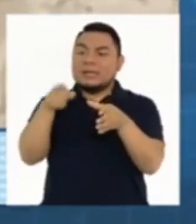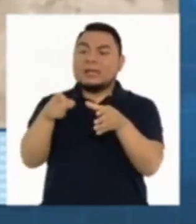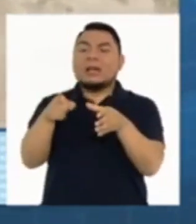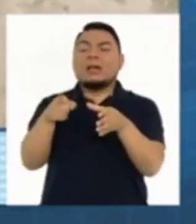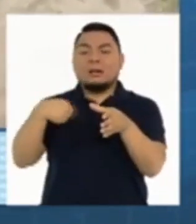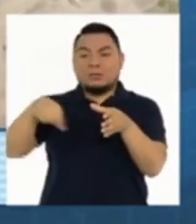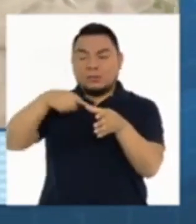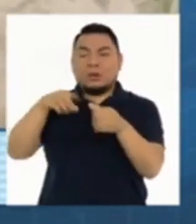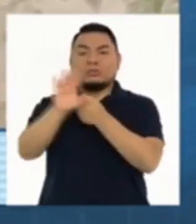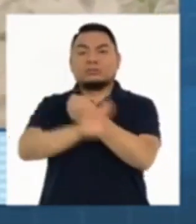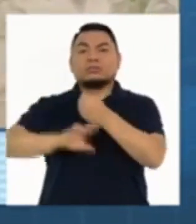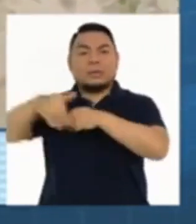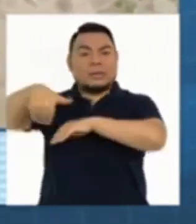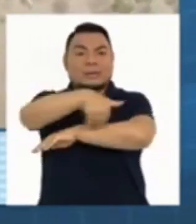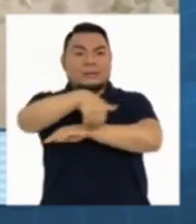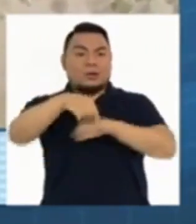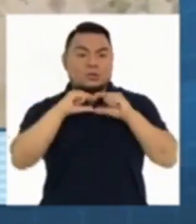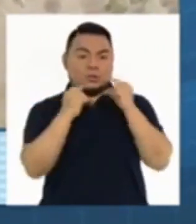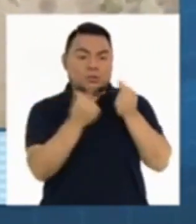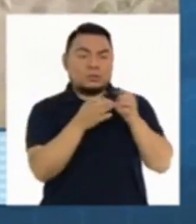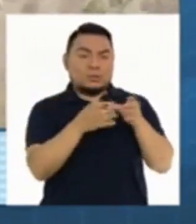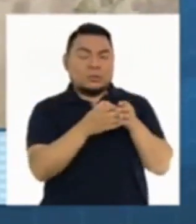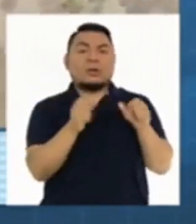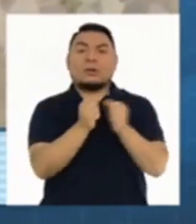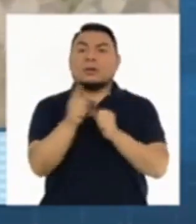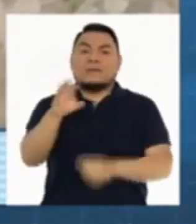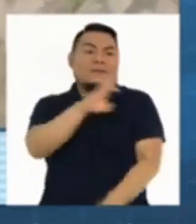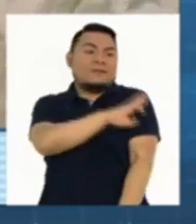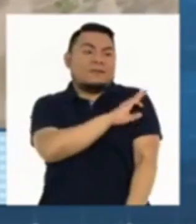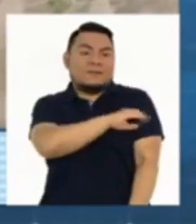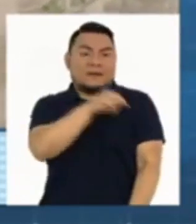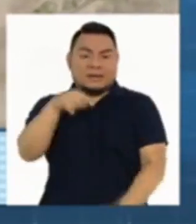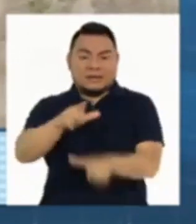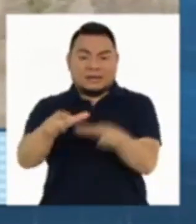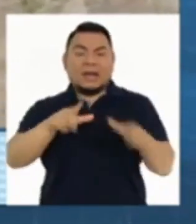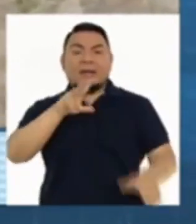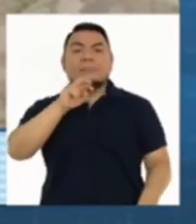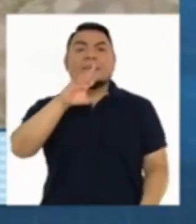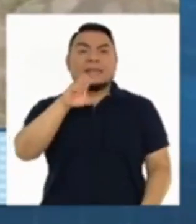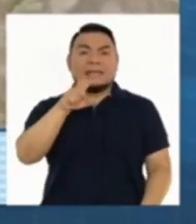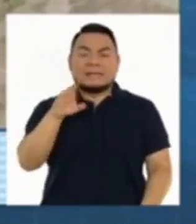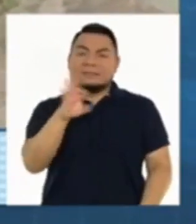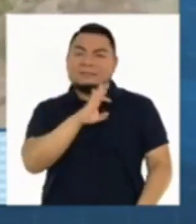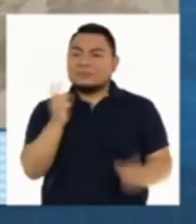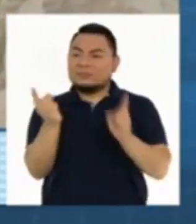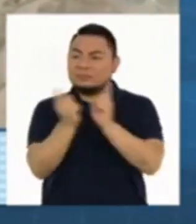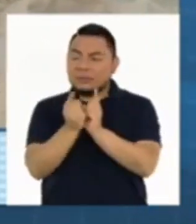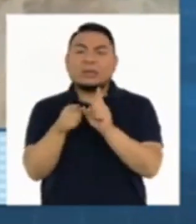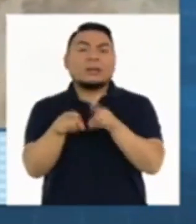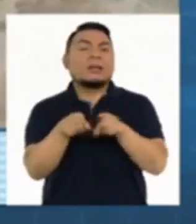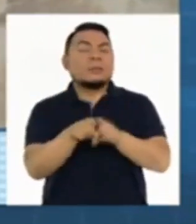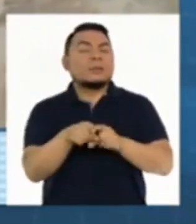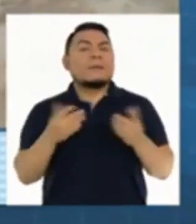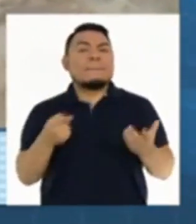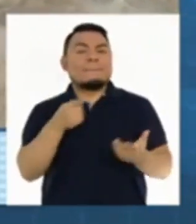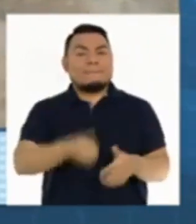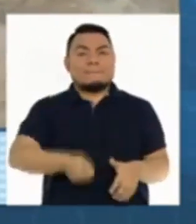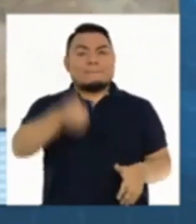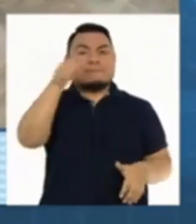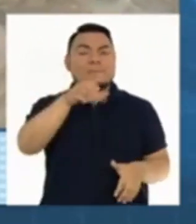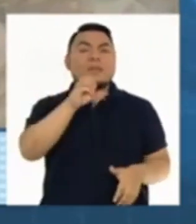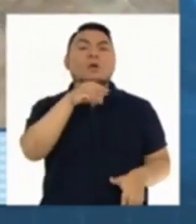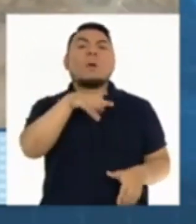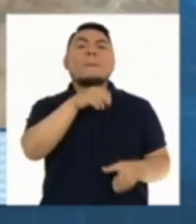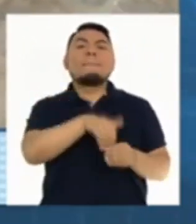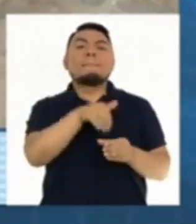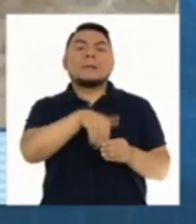Seguridad Ciudadana, juntamente con el fiscal de la zona del BRAE, así mismo también con los funcionarios de